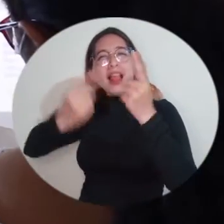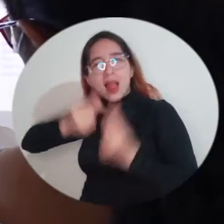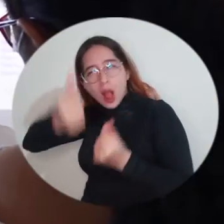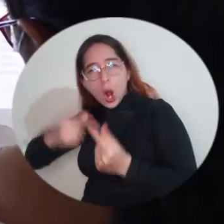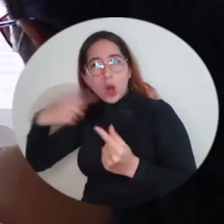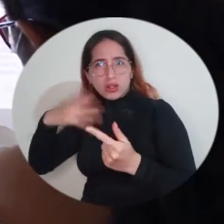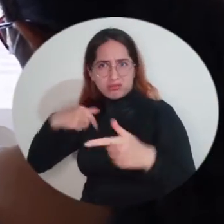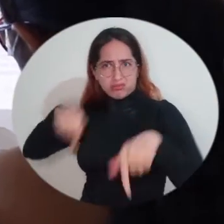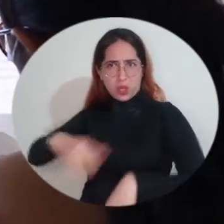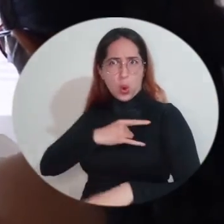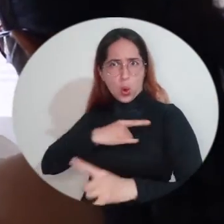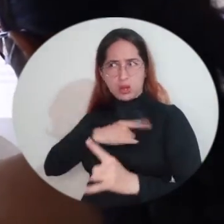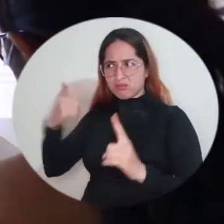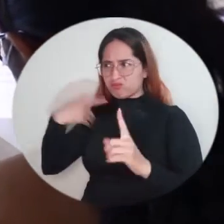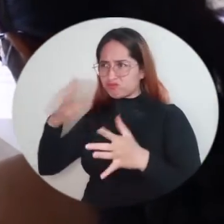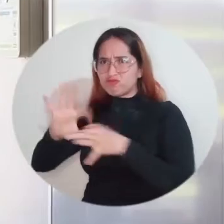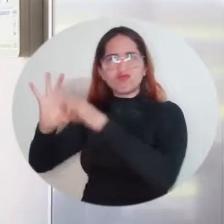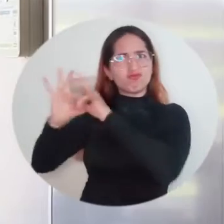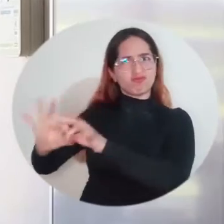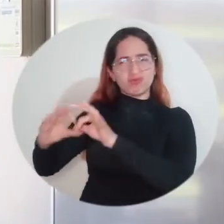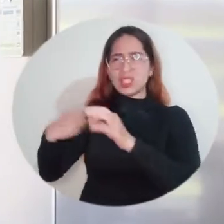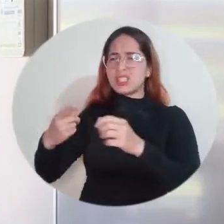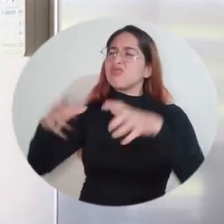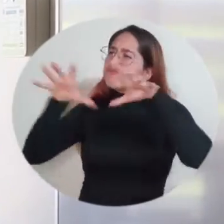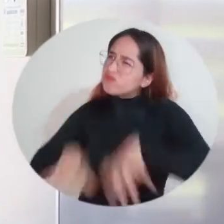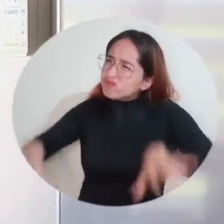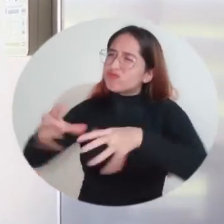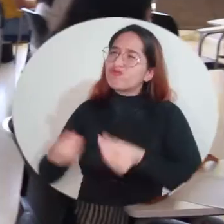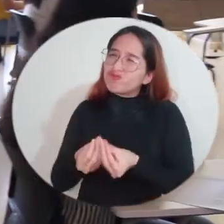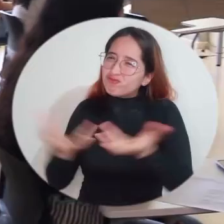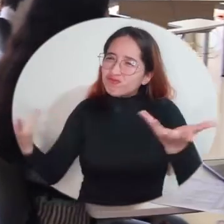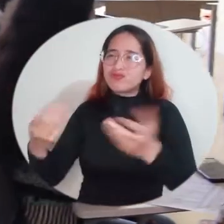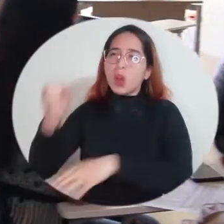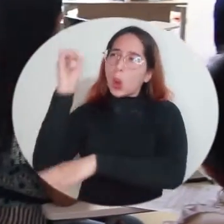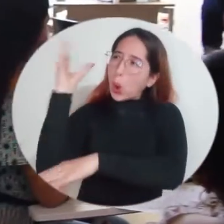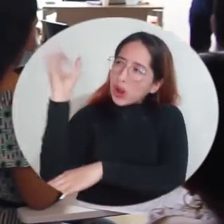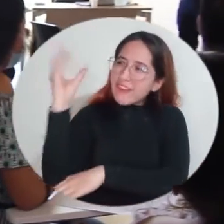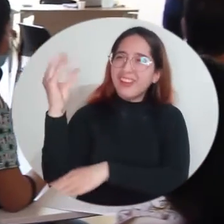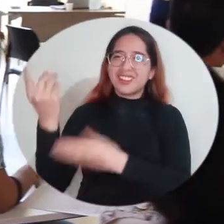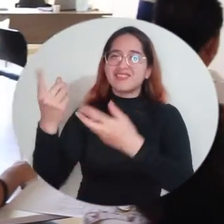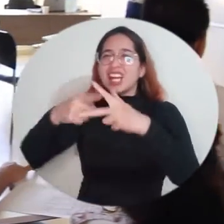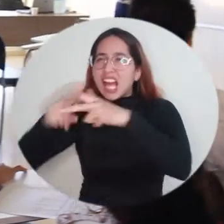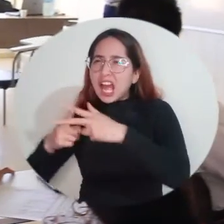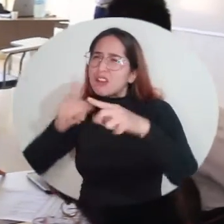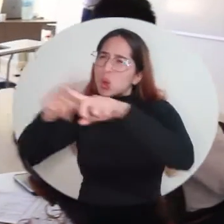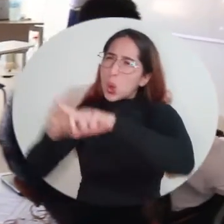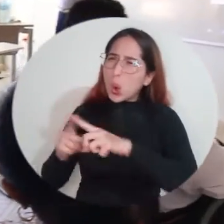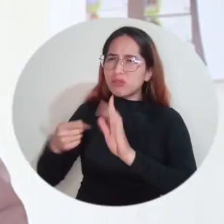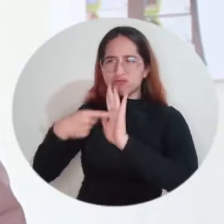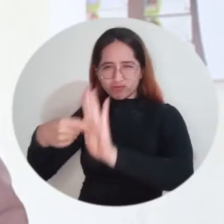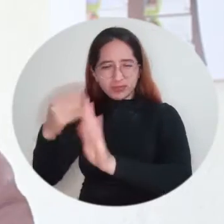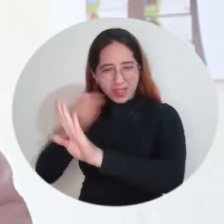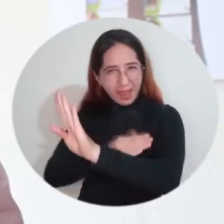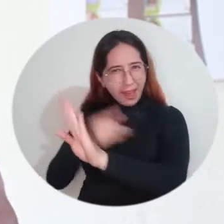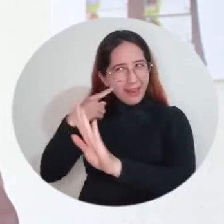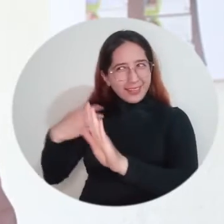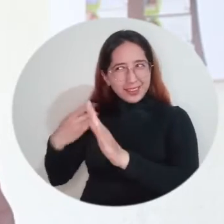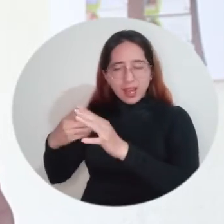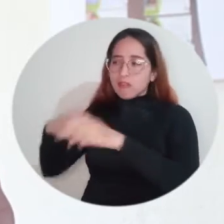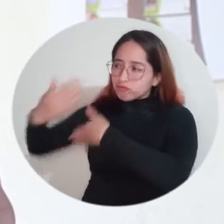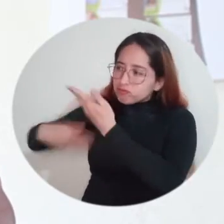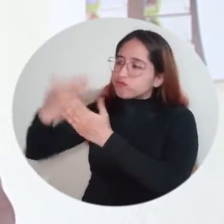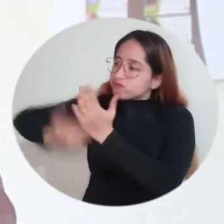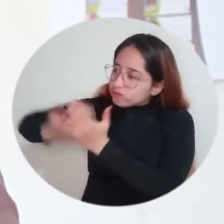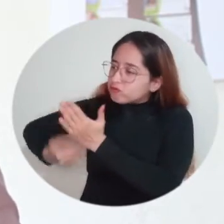Económicas, hemos realizado un conjunto de actividades, conferencias, talleres, para dar ejemplo de trabajo fortalecido, de trabajo